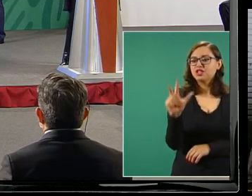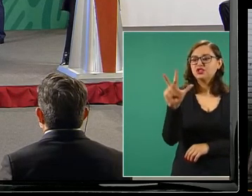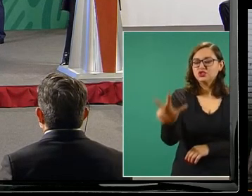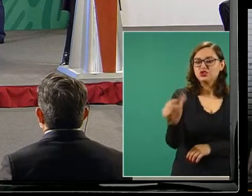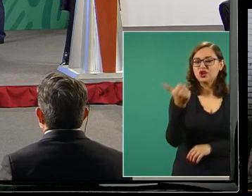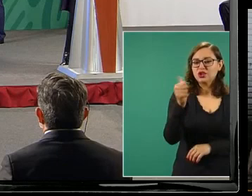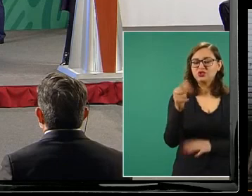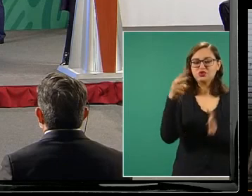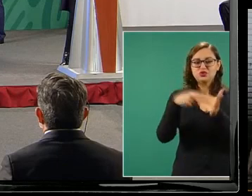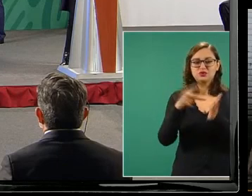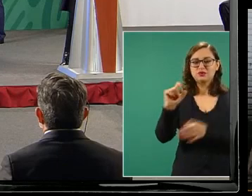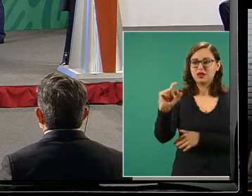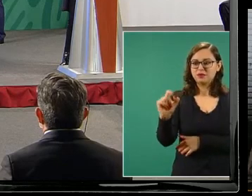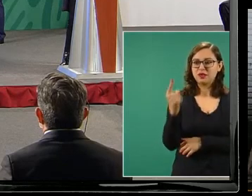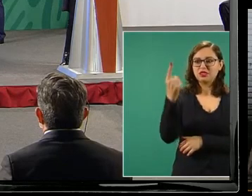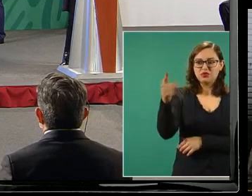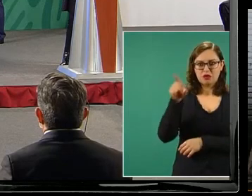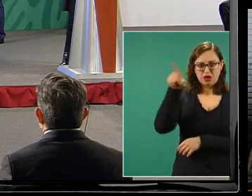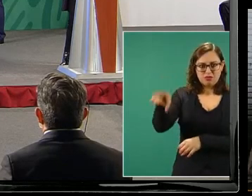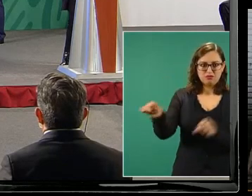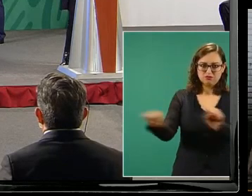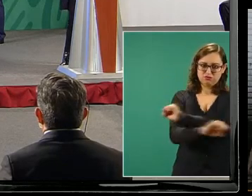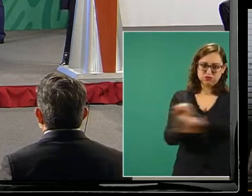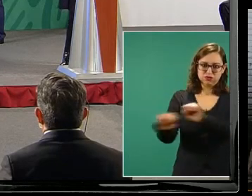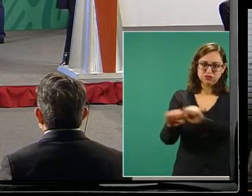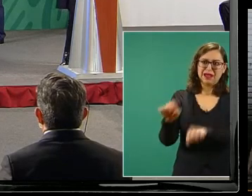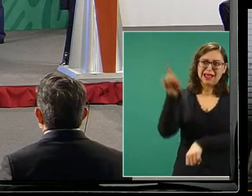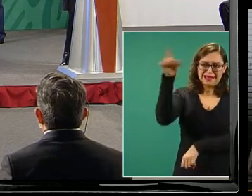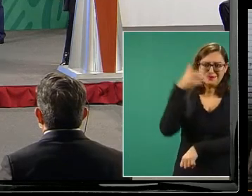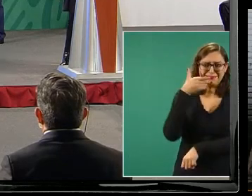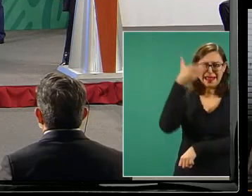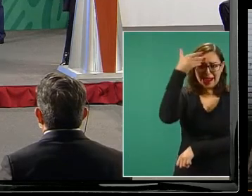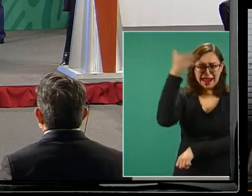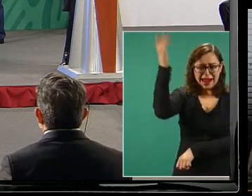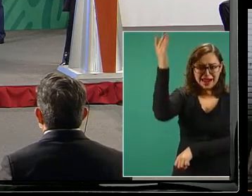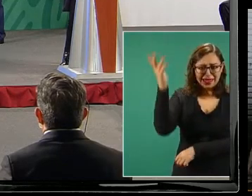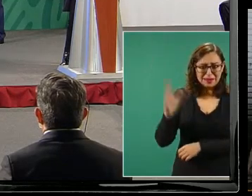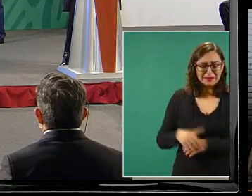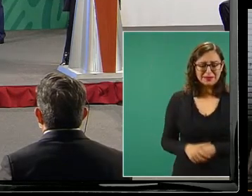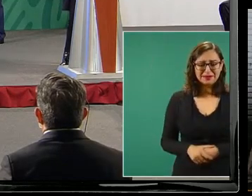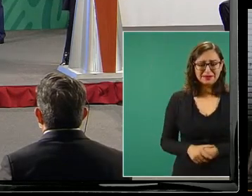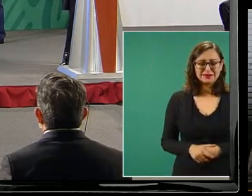lo vamos a estar poniendo en las redes sociales para que ustedes tengan acceso a ella